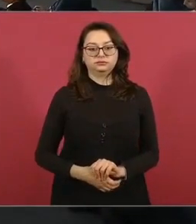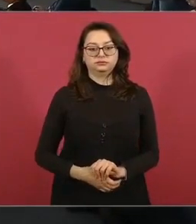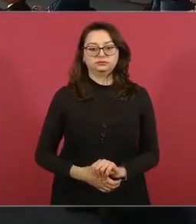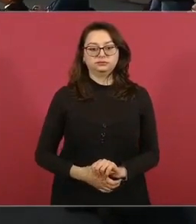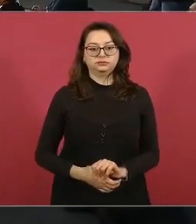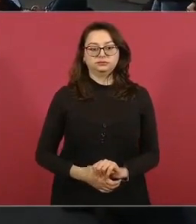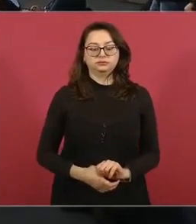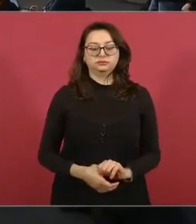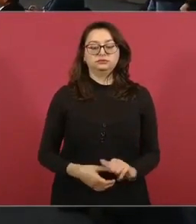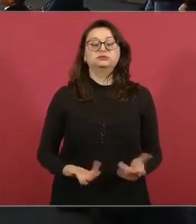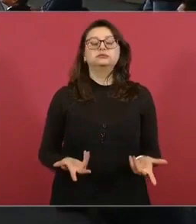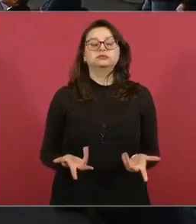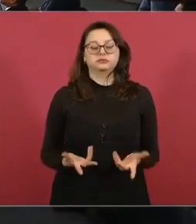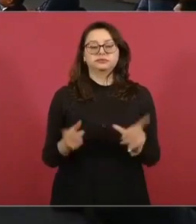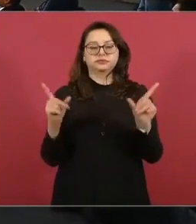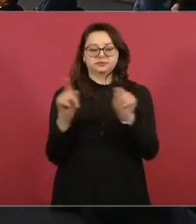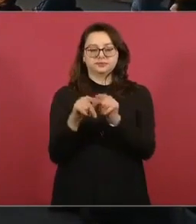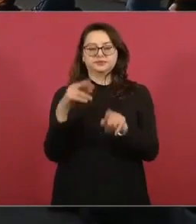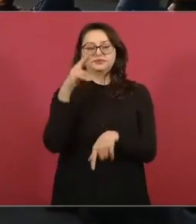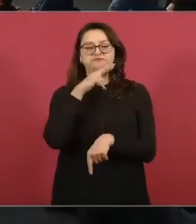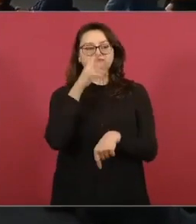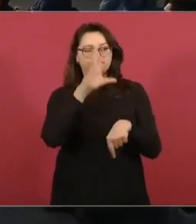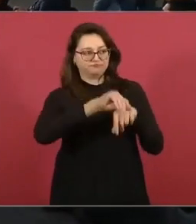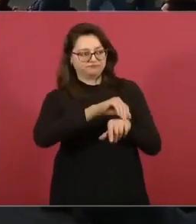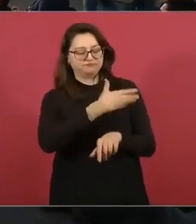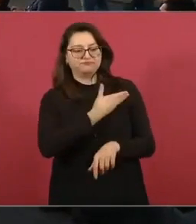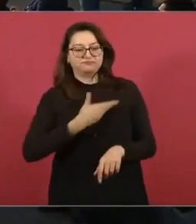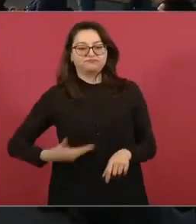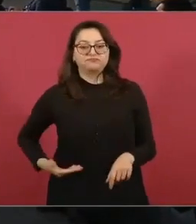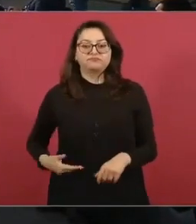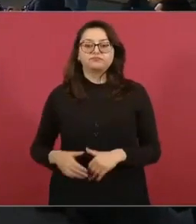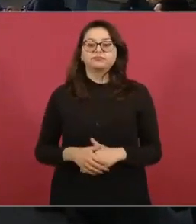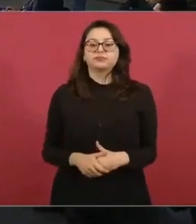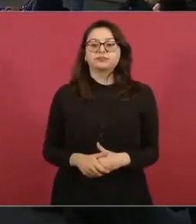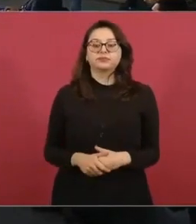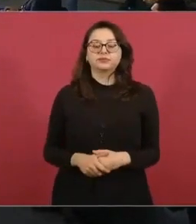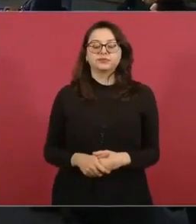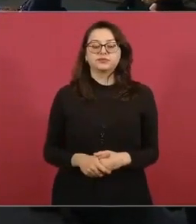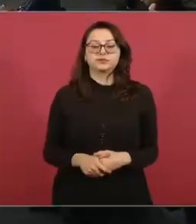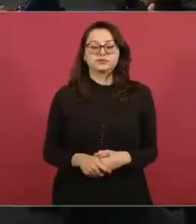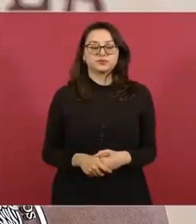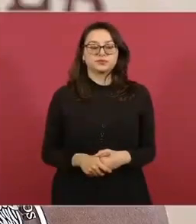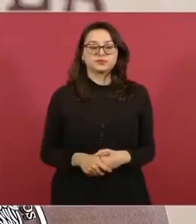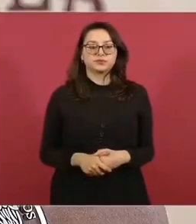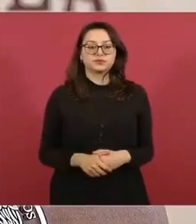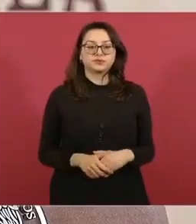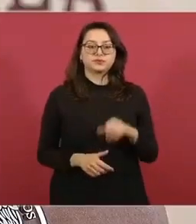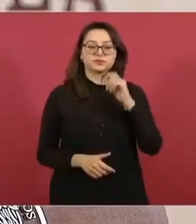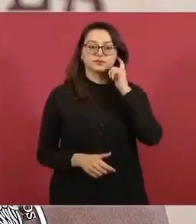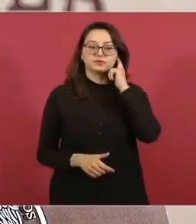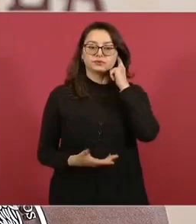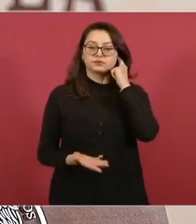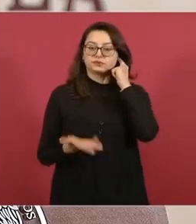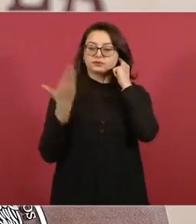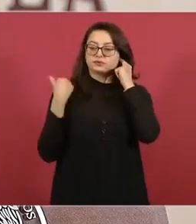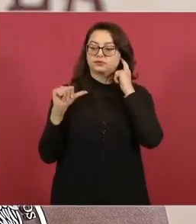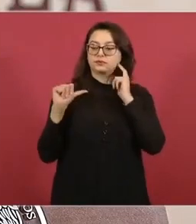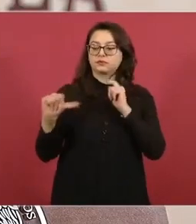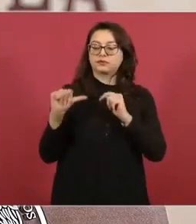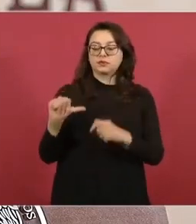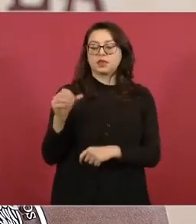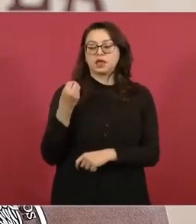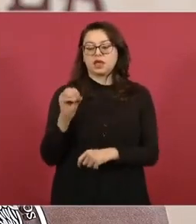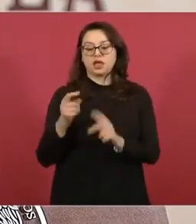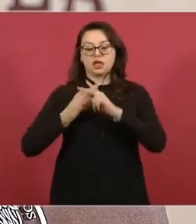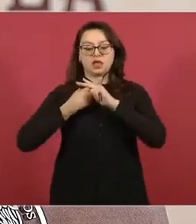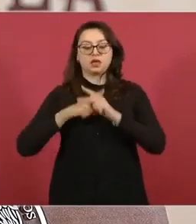bueno rápidamente con su permiso presidente el como saben el pasado 16 de octubre iniciamos